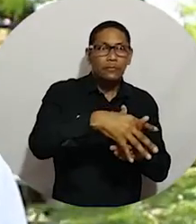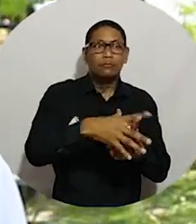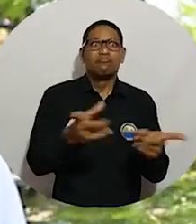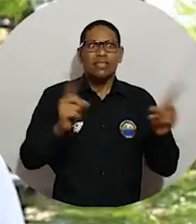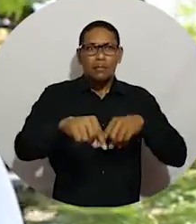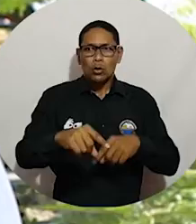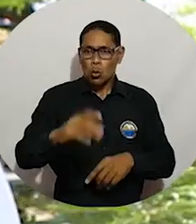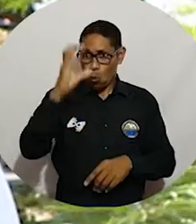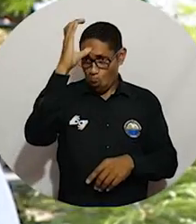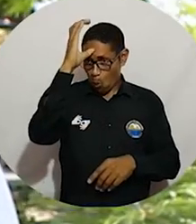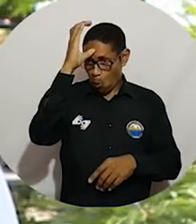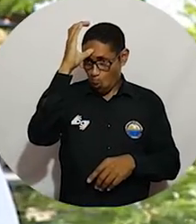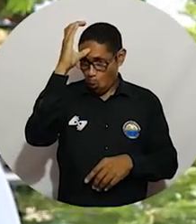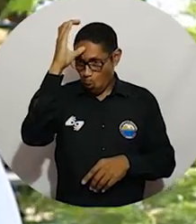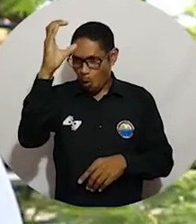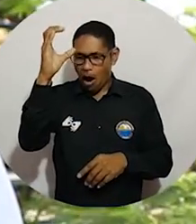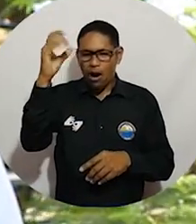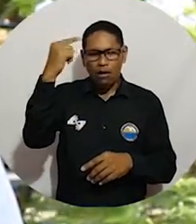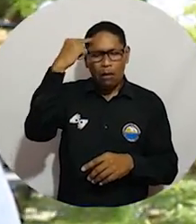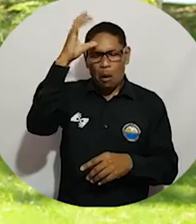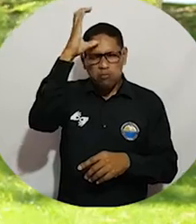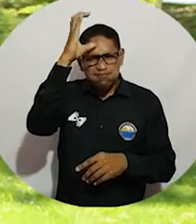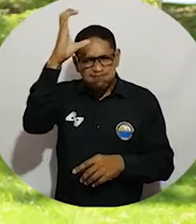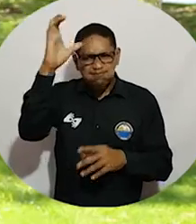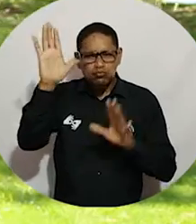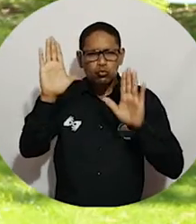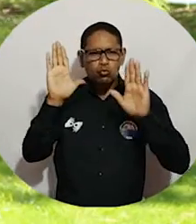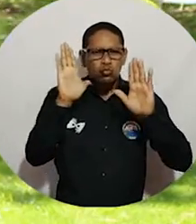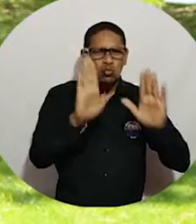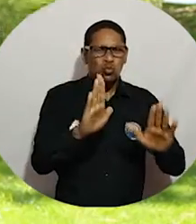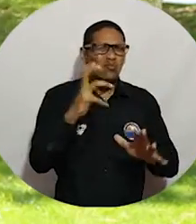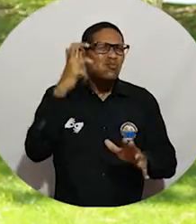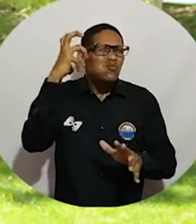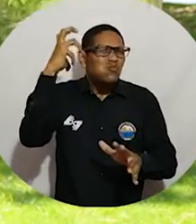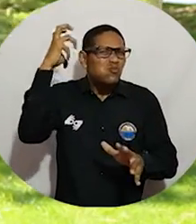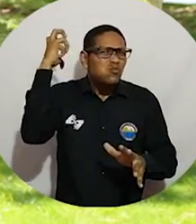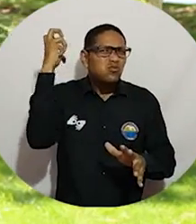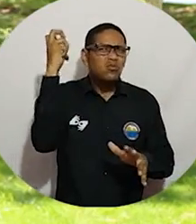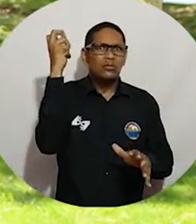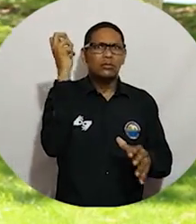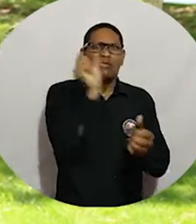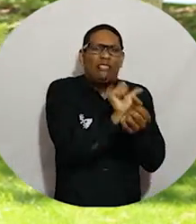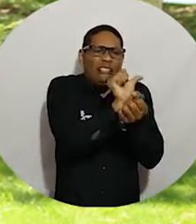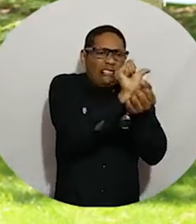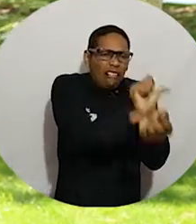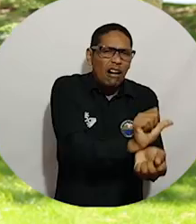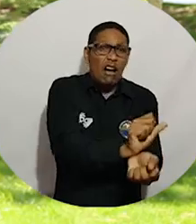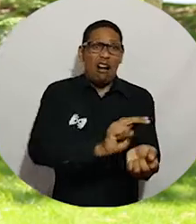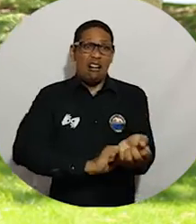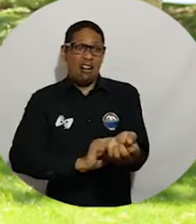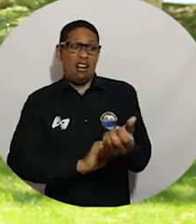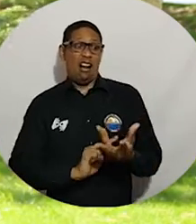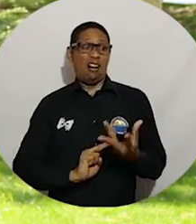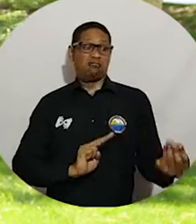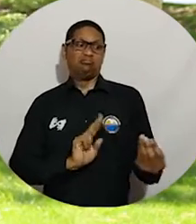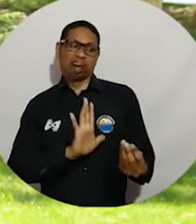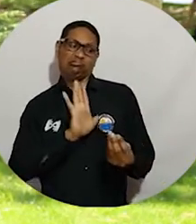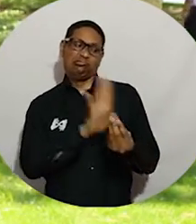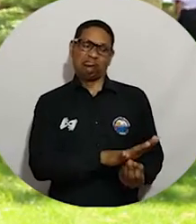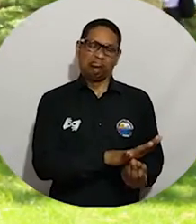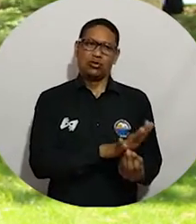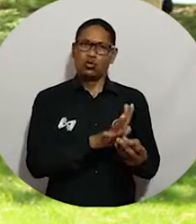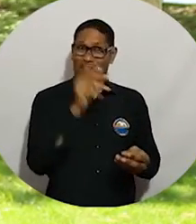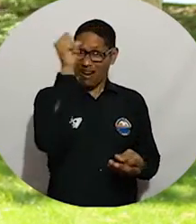simplemente un conocimiento puramente objetivo. Dentro de ese mundo esclavista, la racialización de la